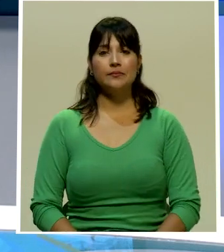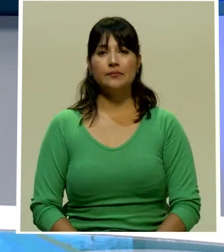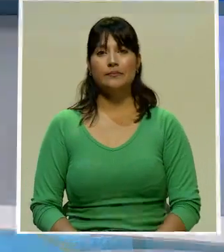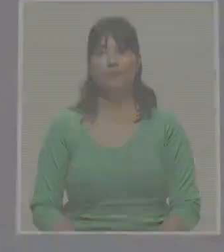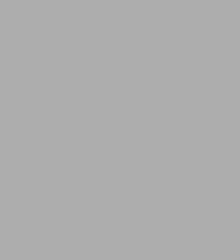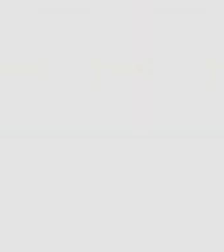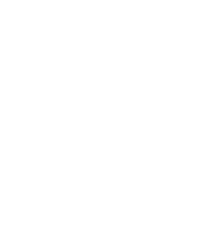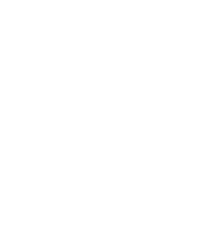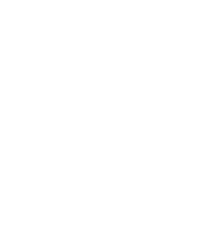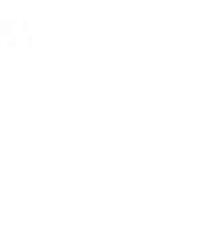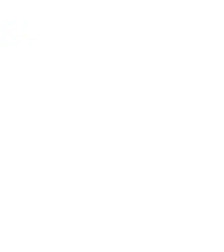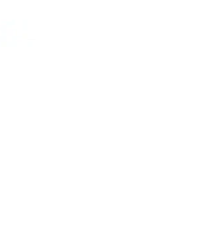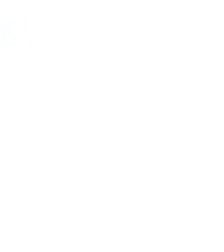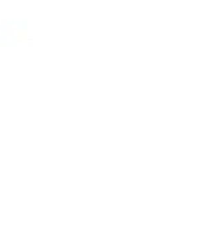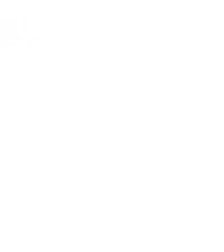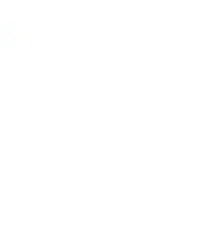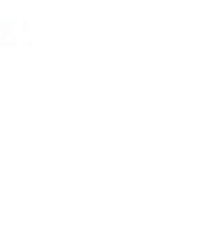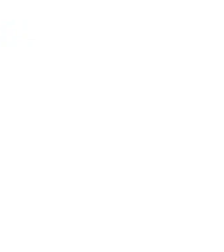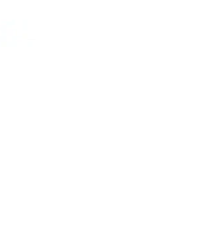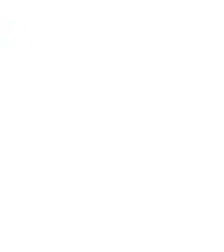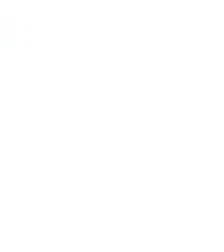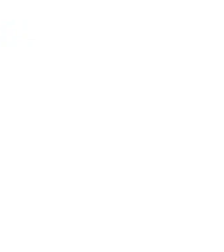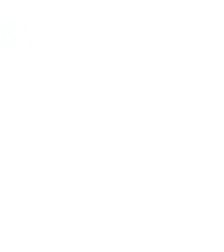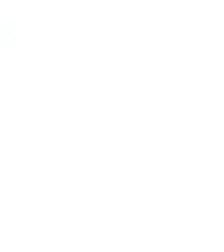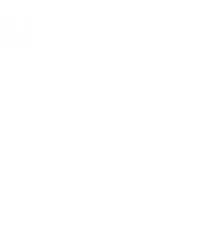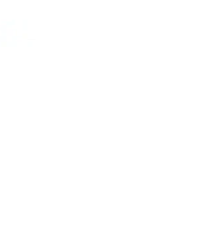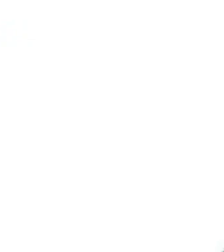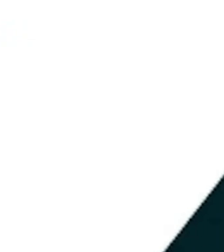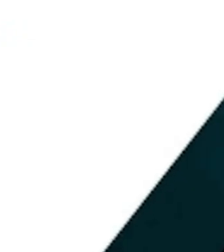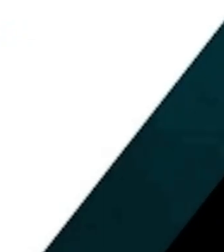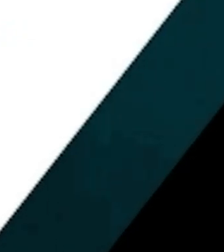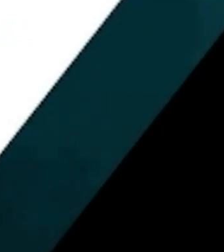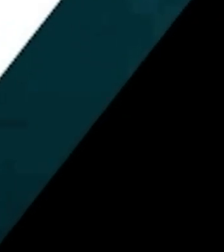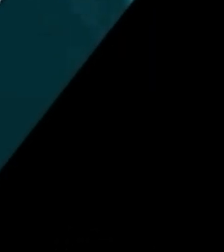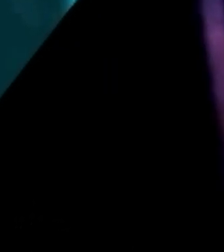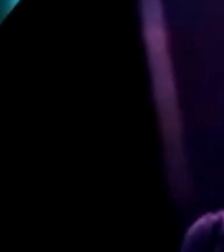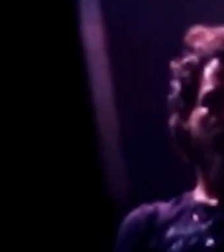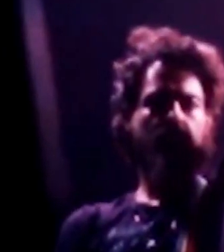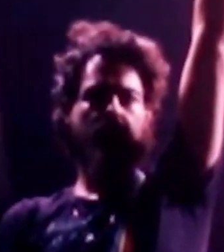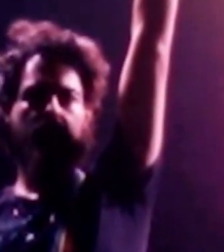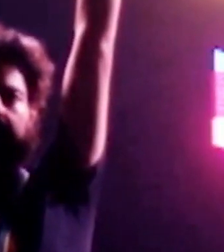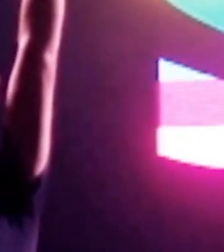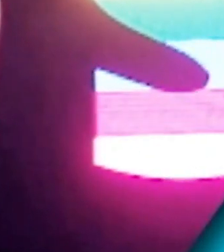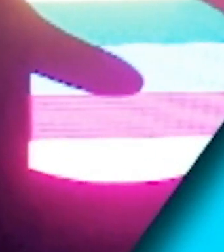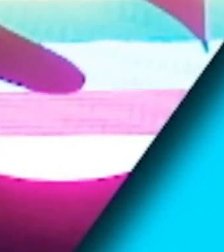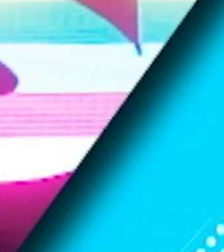El Ministerio de Cultura y Juventud presenta Agenda Cultural